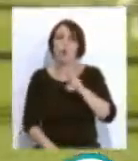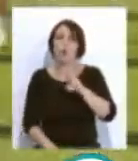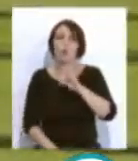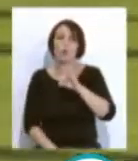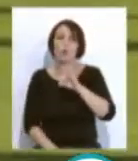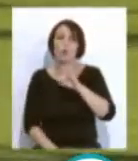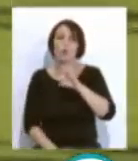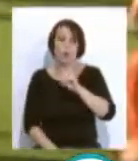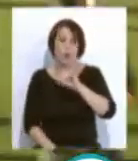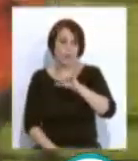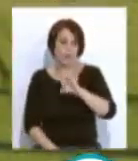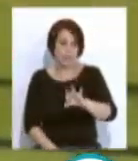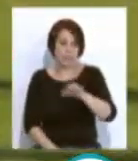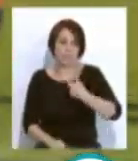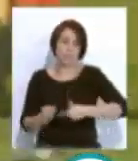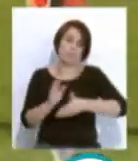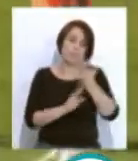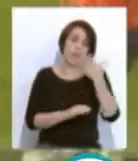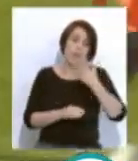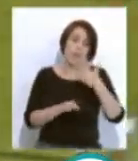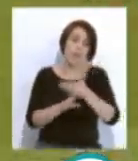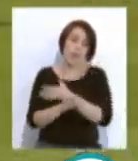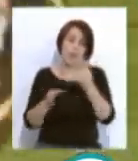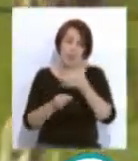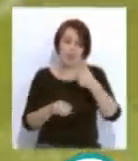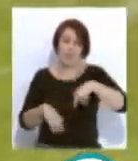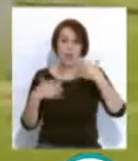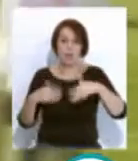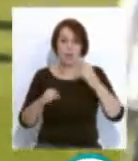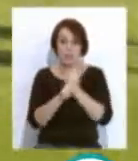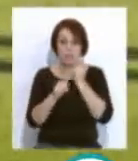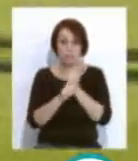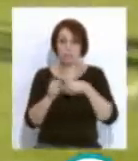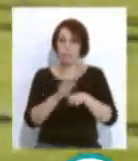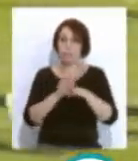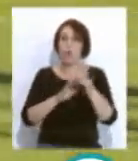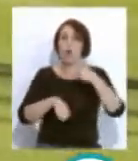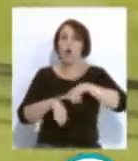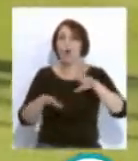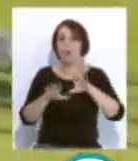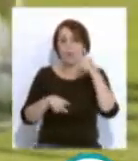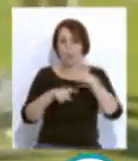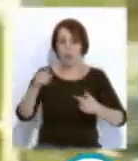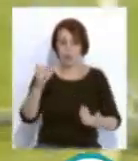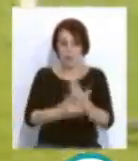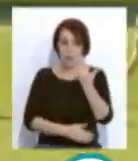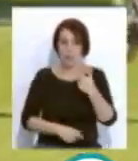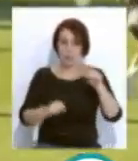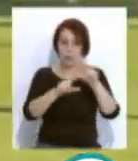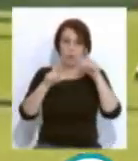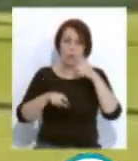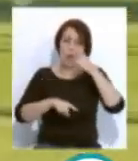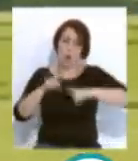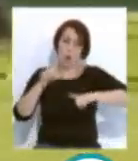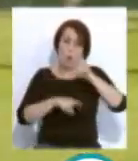concentración con el combinado belga. Este miércoles regresarán al trabajo a partir de las diez y media de la mañana y algún protagonista